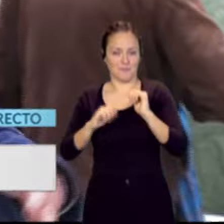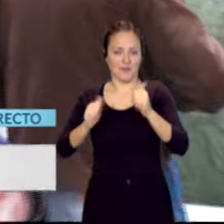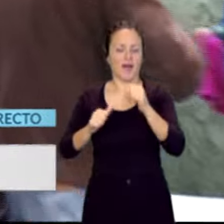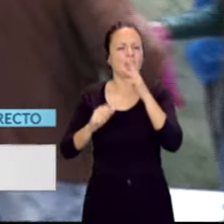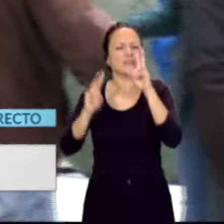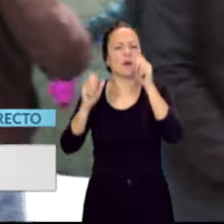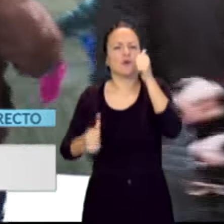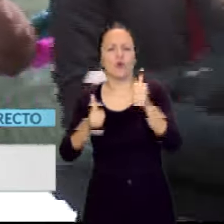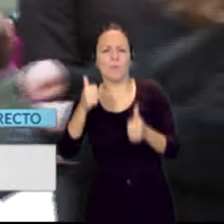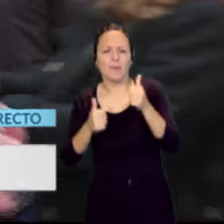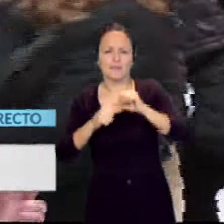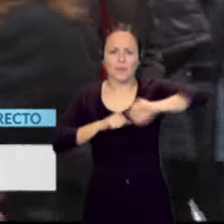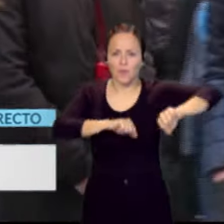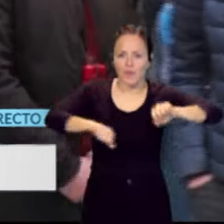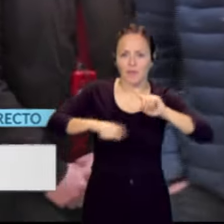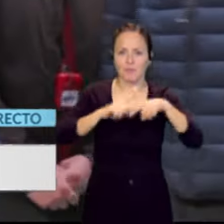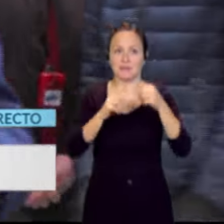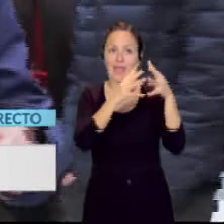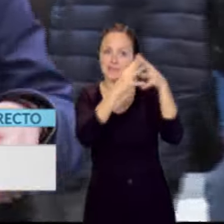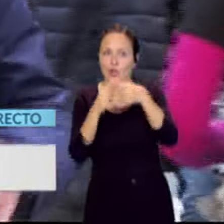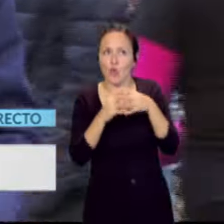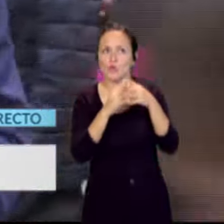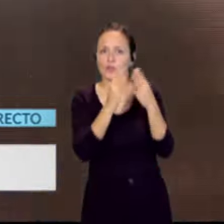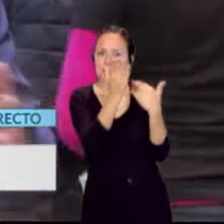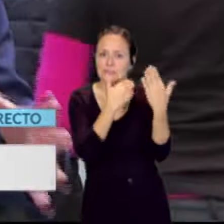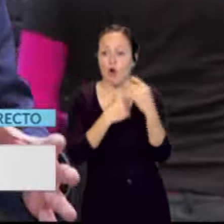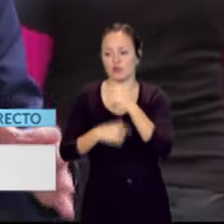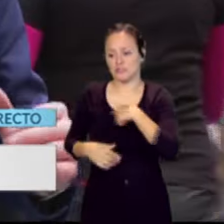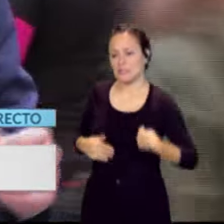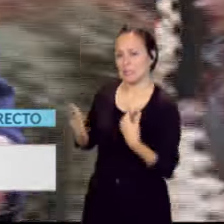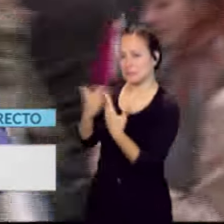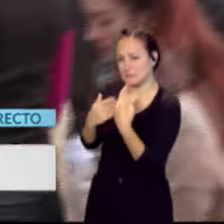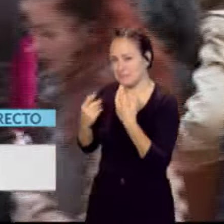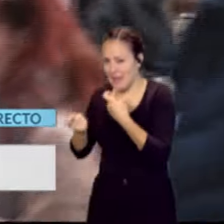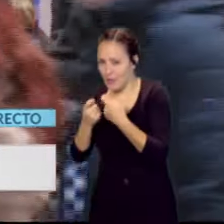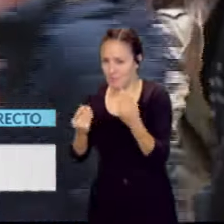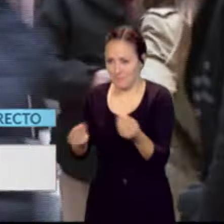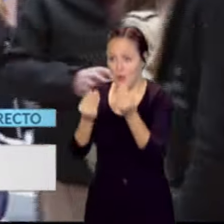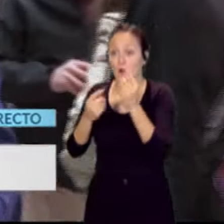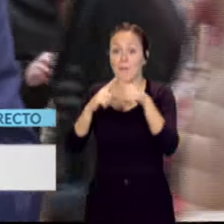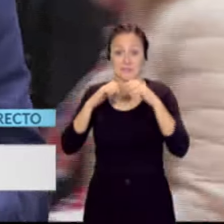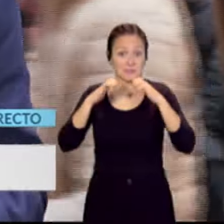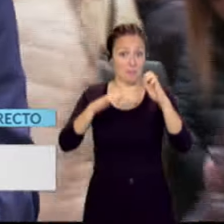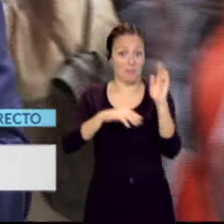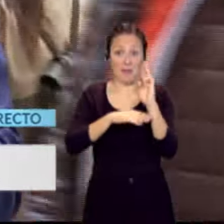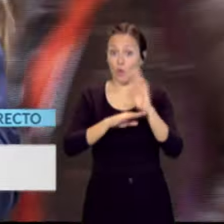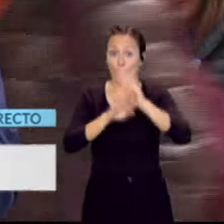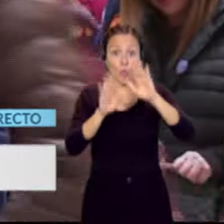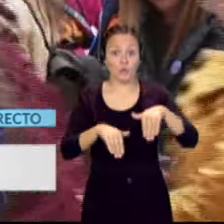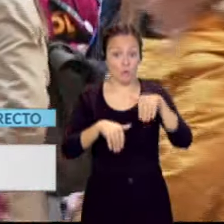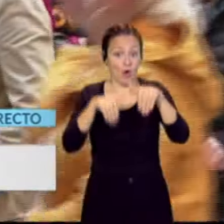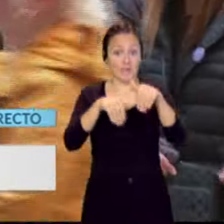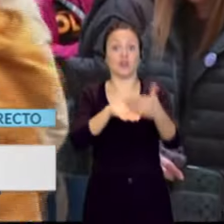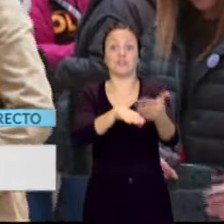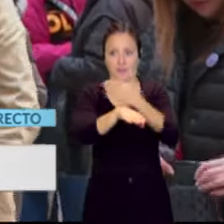competitividad, de cómo acercarse a Estados Unidos y a China y esto en esta última sesión plenaria antes de las elecciones, porque de hecho estas